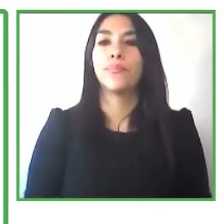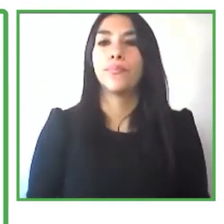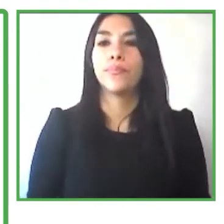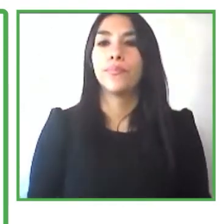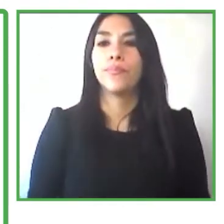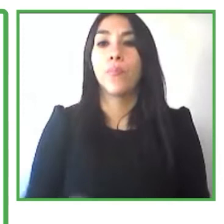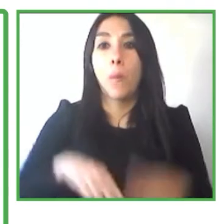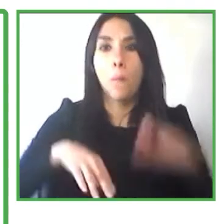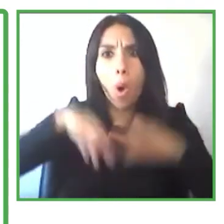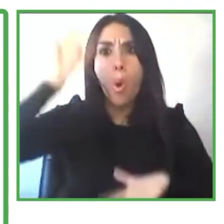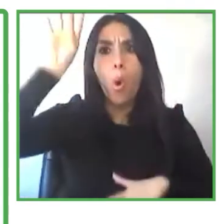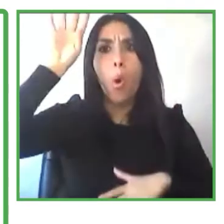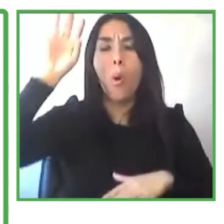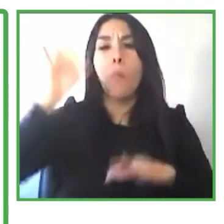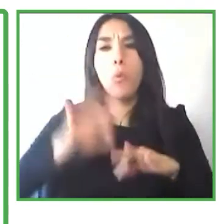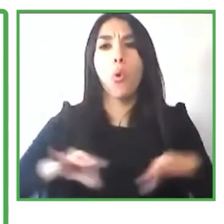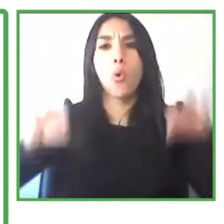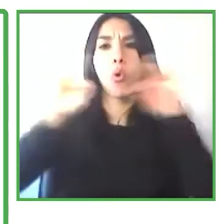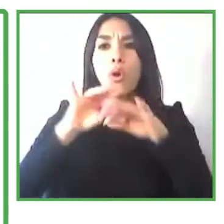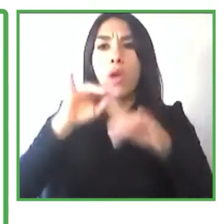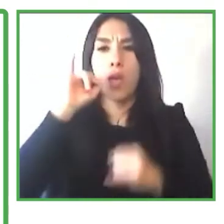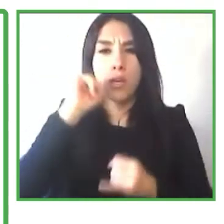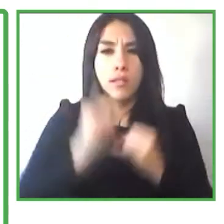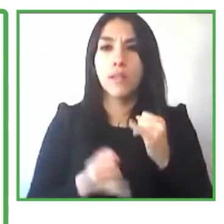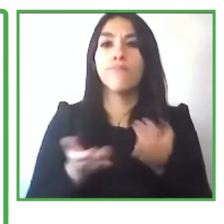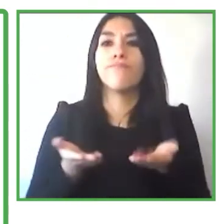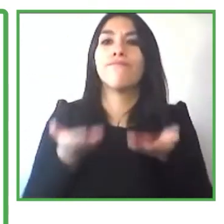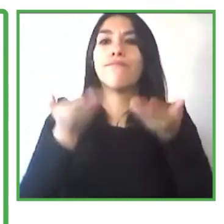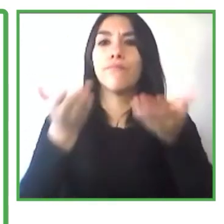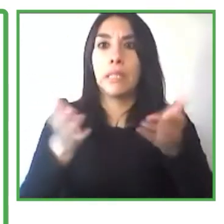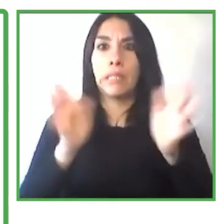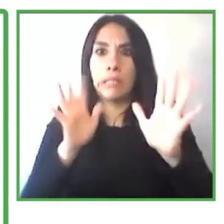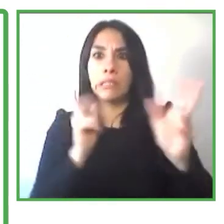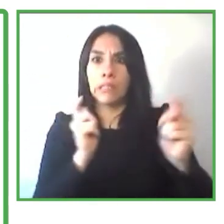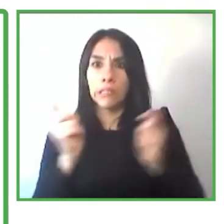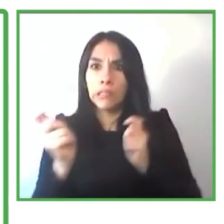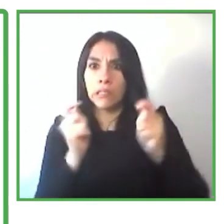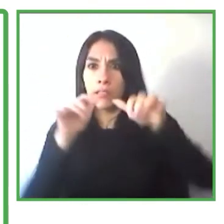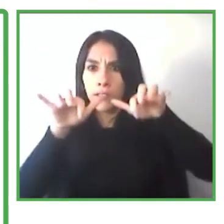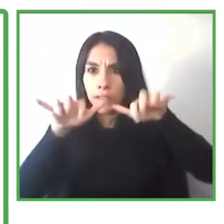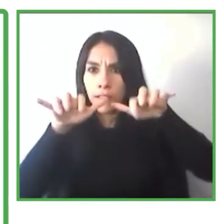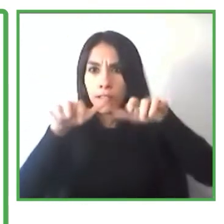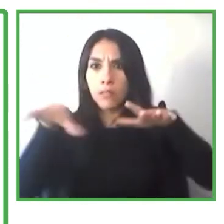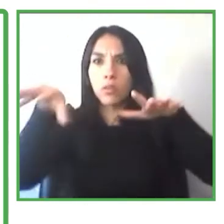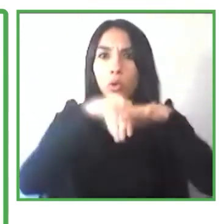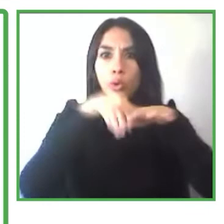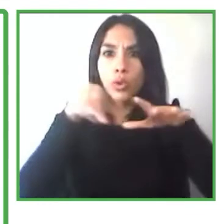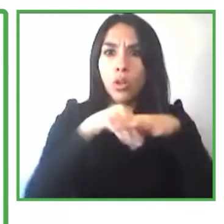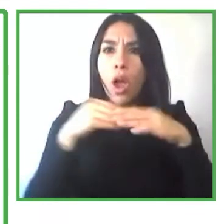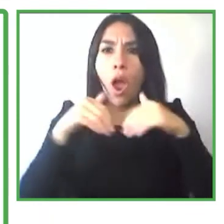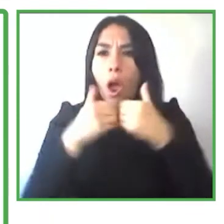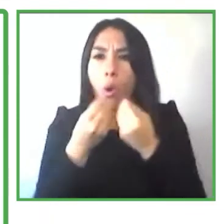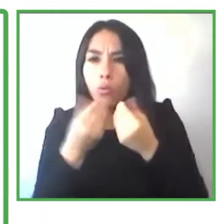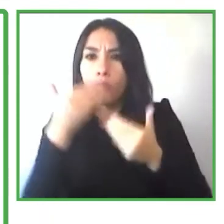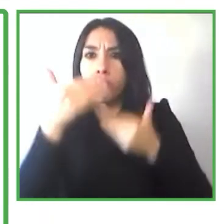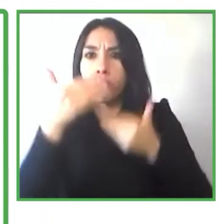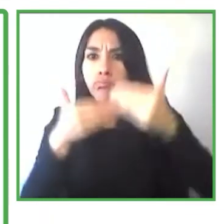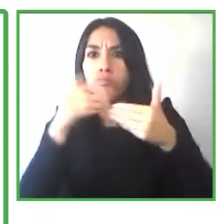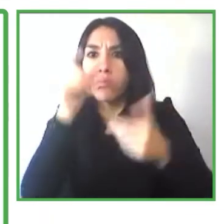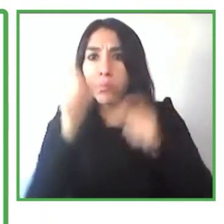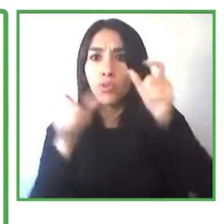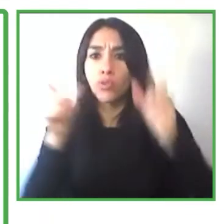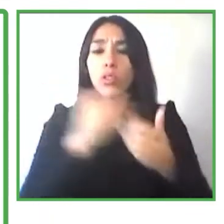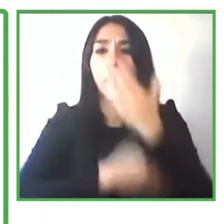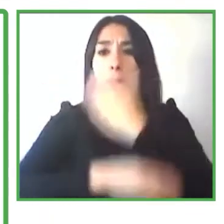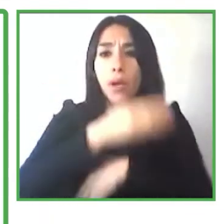fue el de la economía digital inclusiva para personas con discapacidades una publicación que realizamos con fundación 11 y